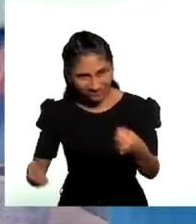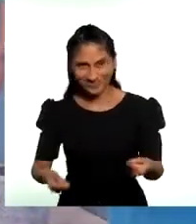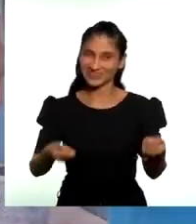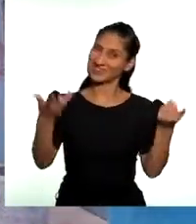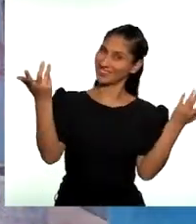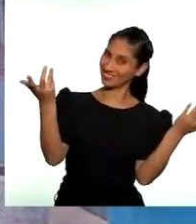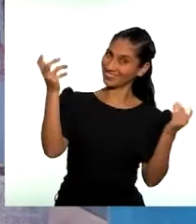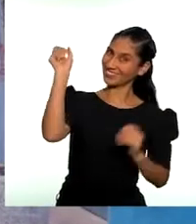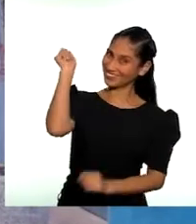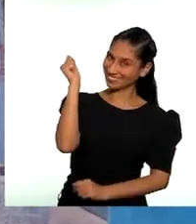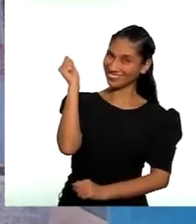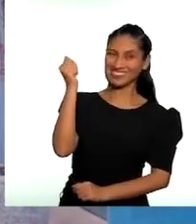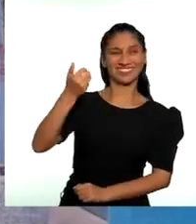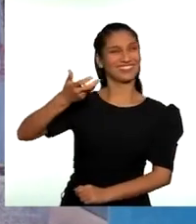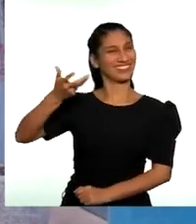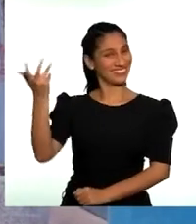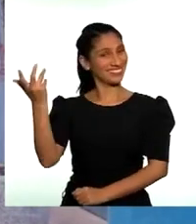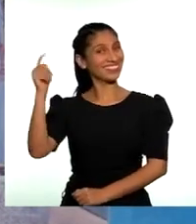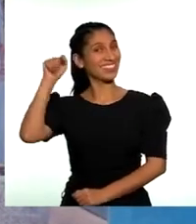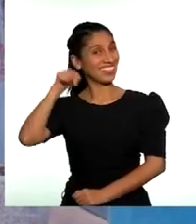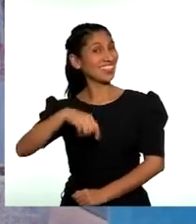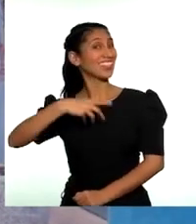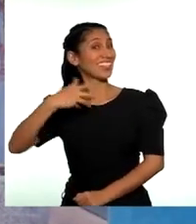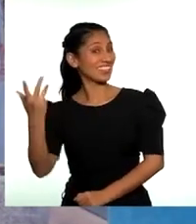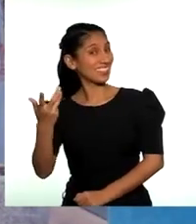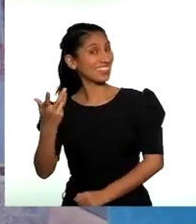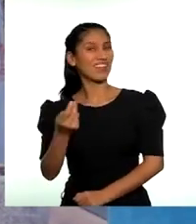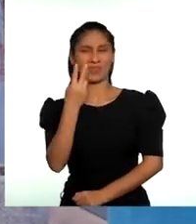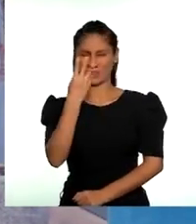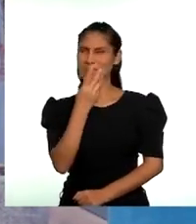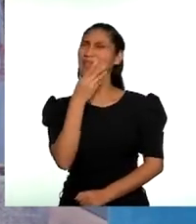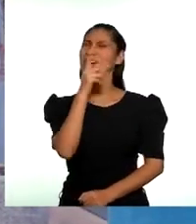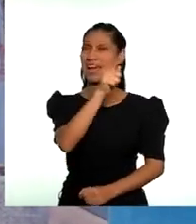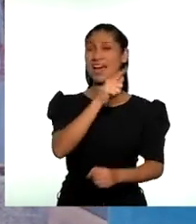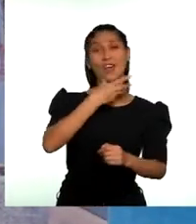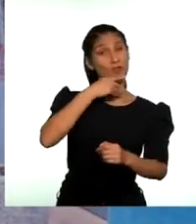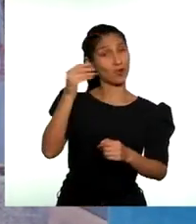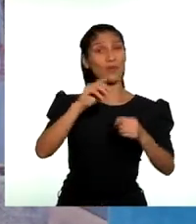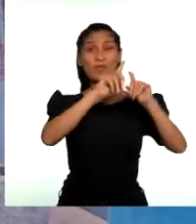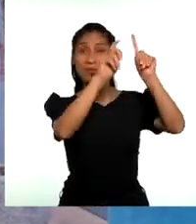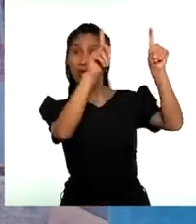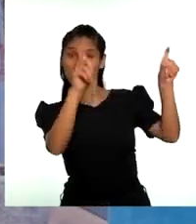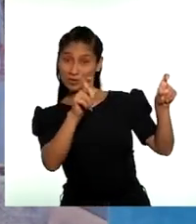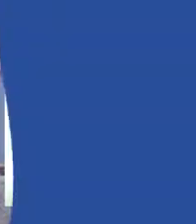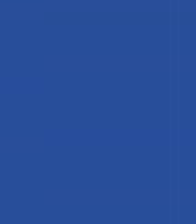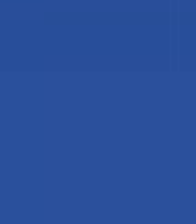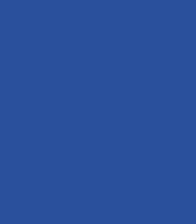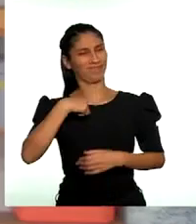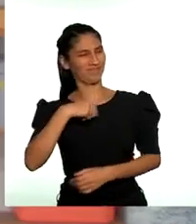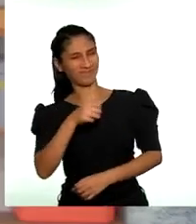¡Aquí está! ¡Es momento de escuchar sus experiencias con Andrea, reportera!